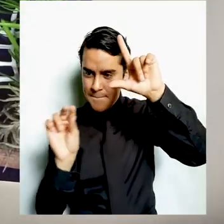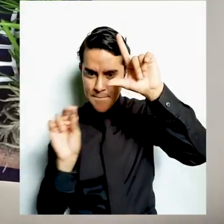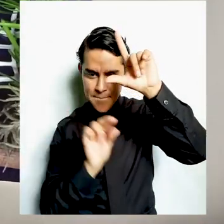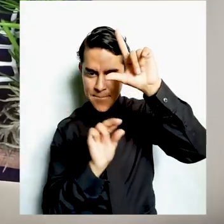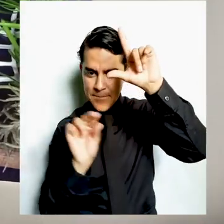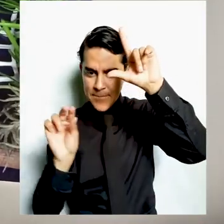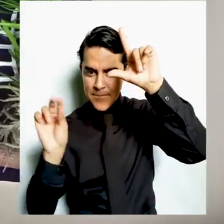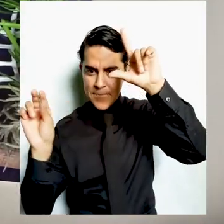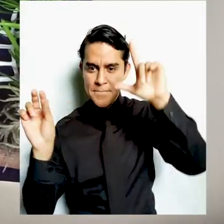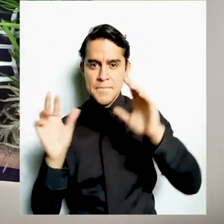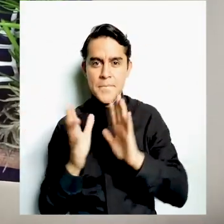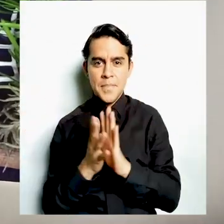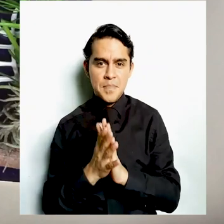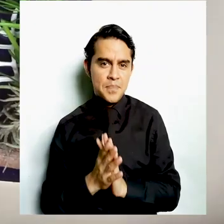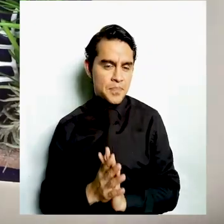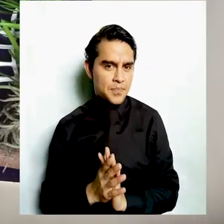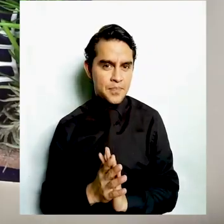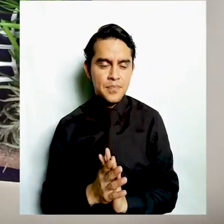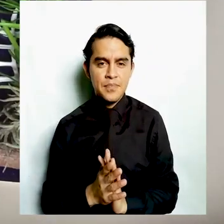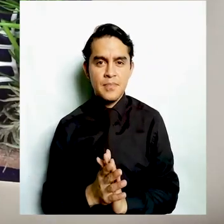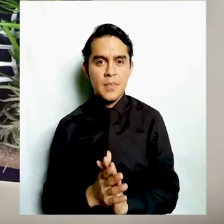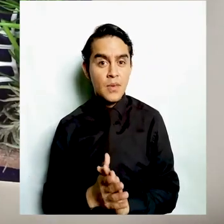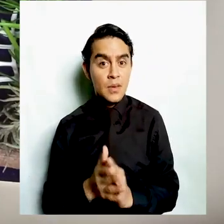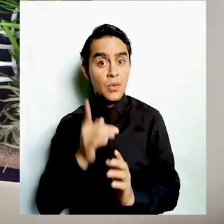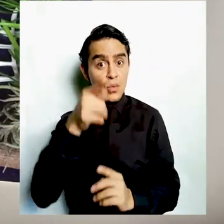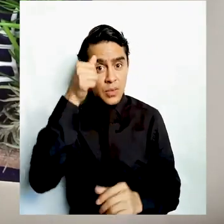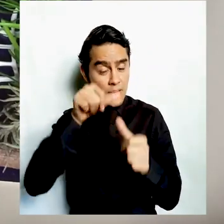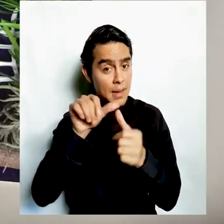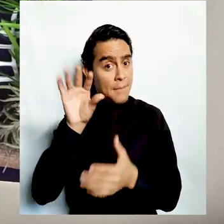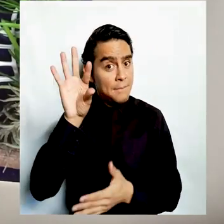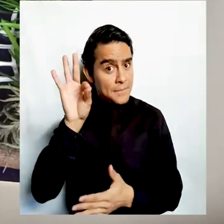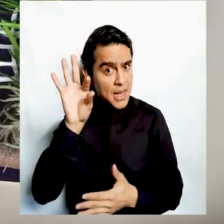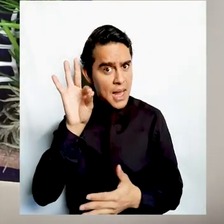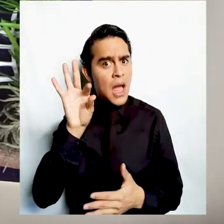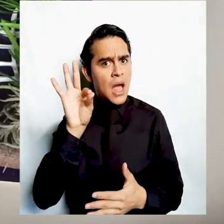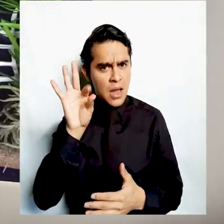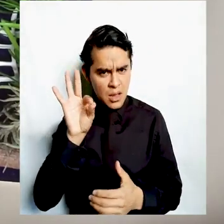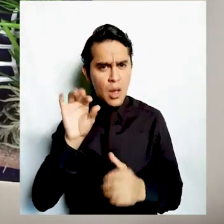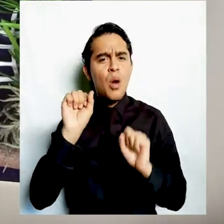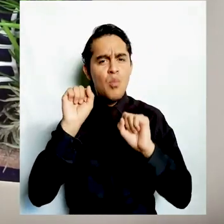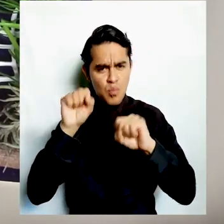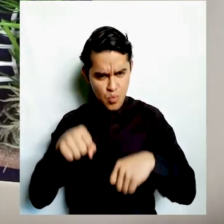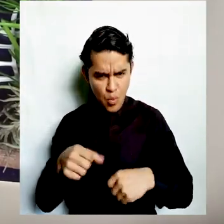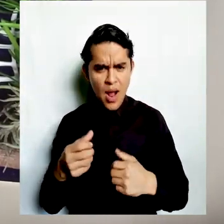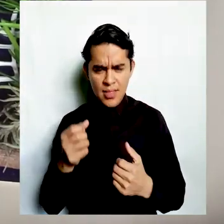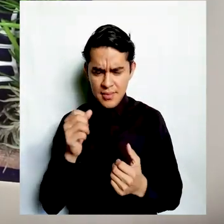No desconfíe del silicón, ya que sí puede pegar las piedritas donde queramos.